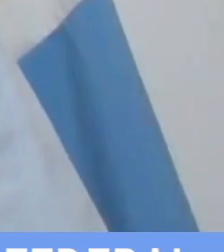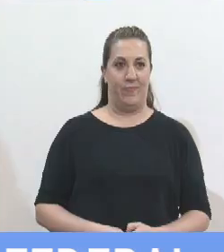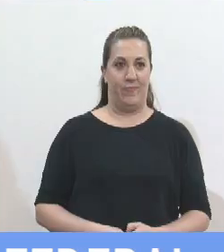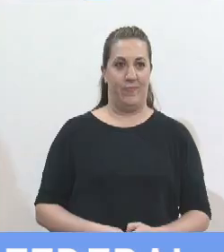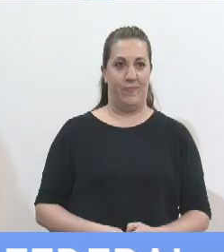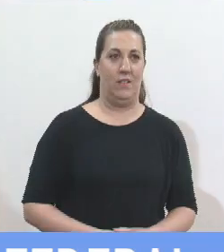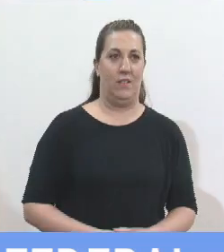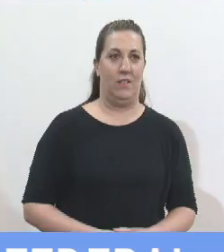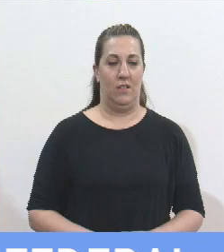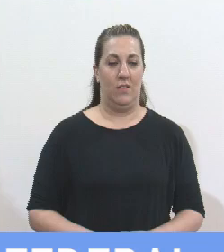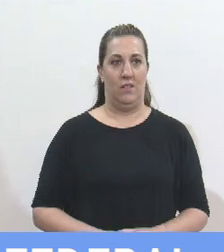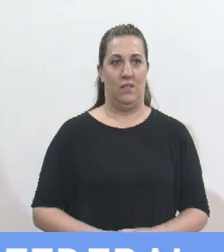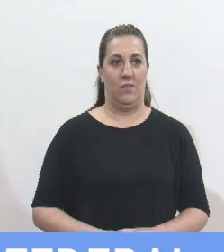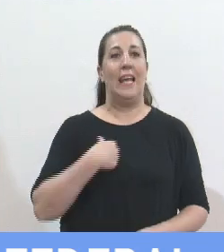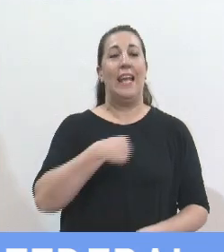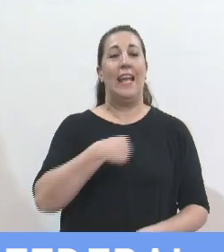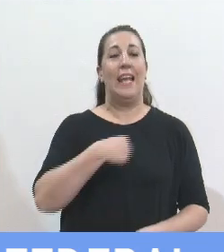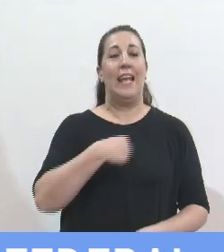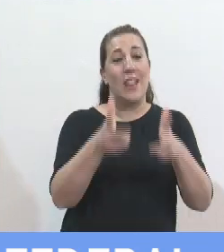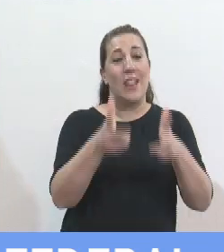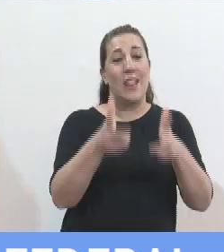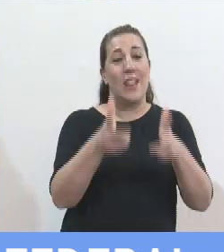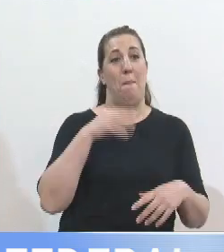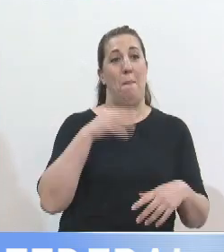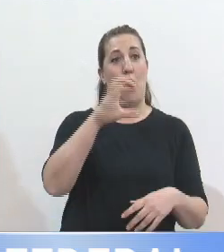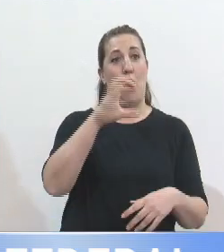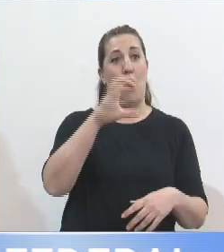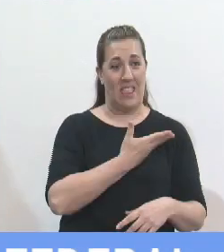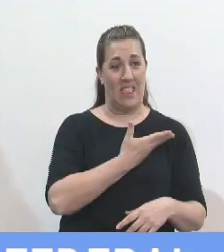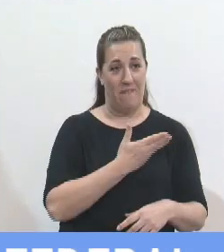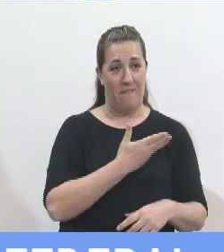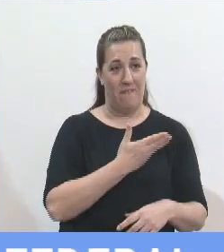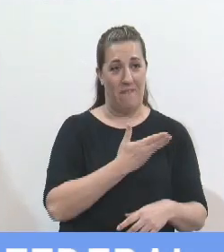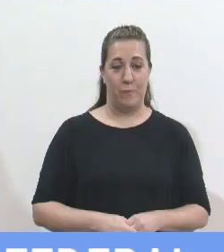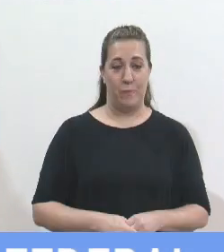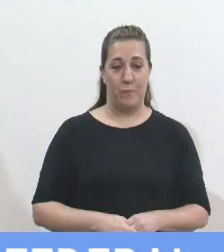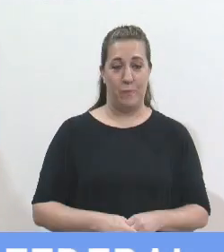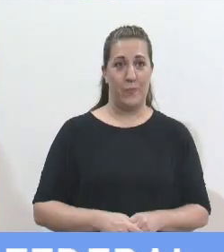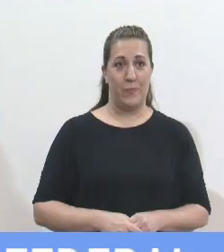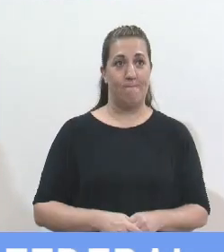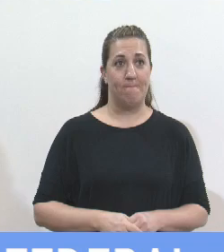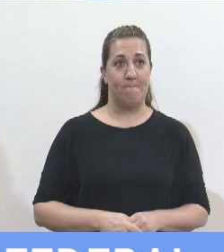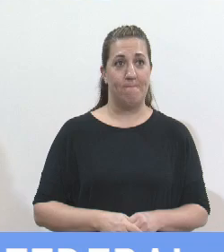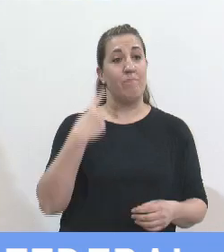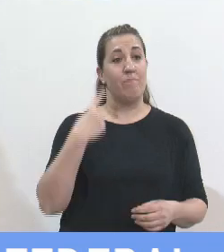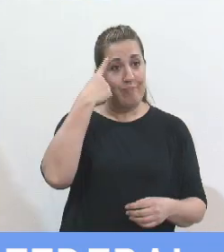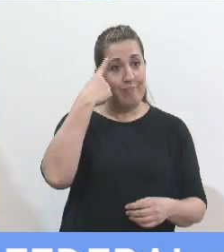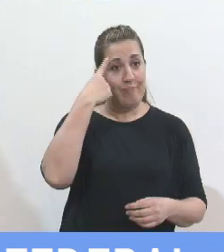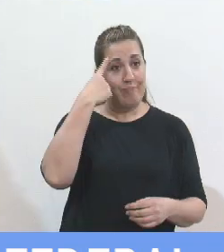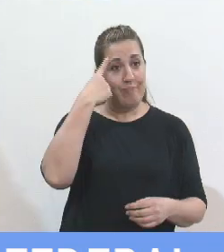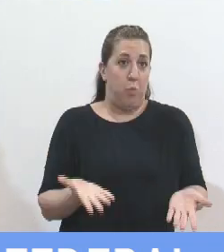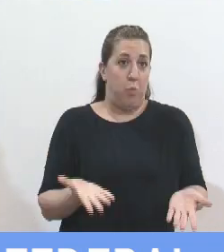proyecto. Quiero decir que desde la provincia de Santa Fe, no solamente que es oportuno y conveniente,